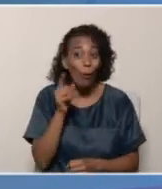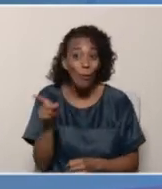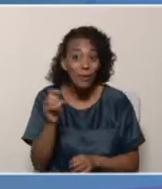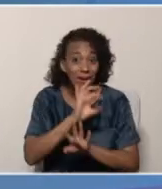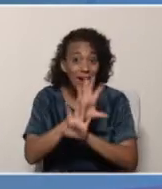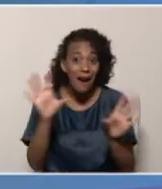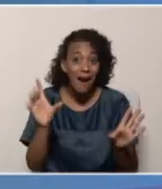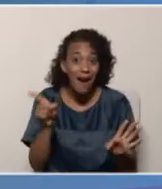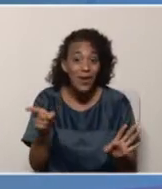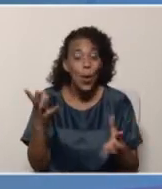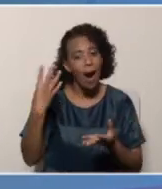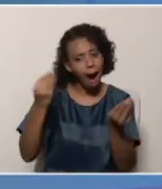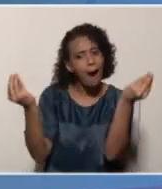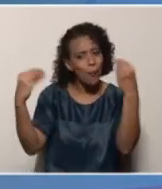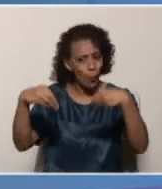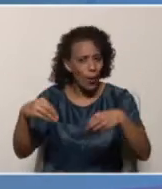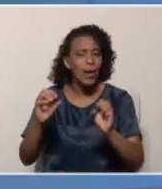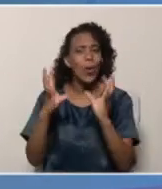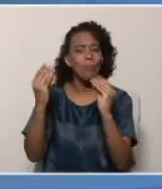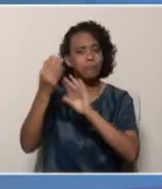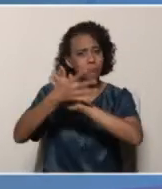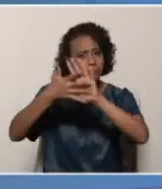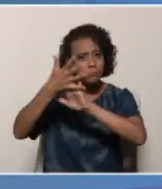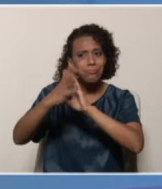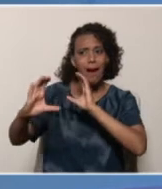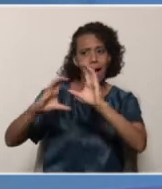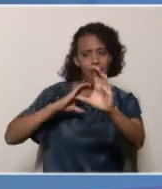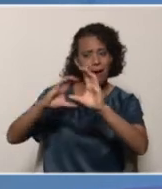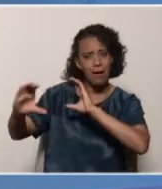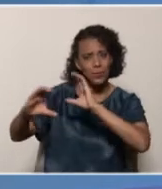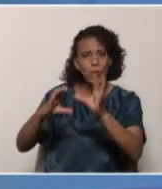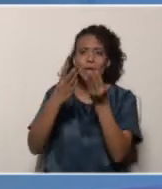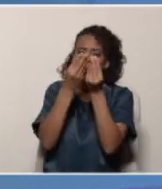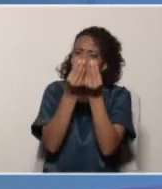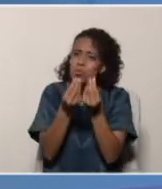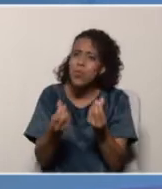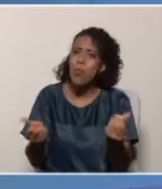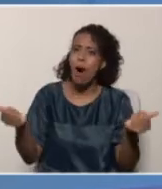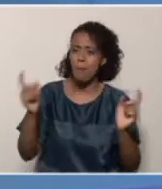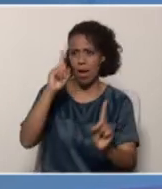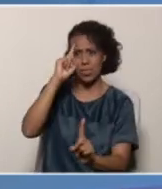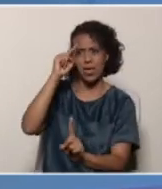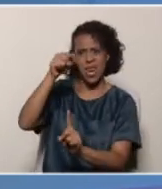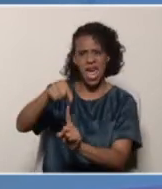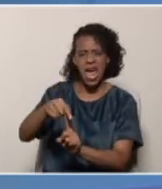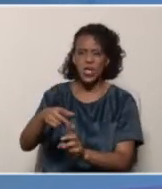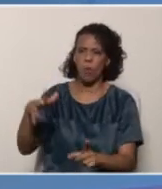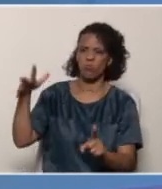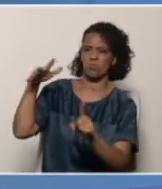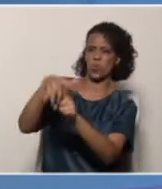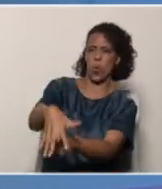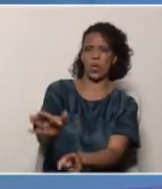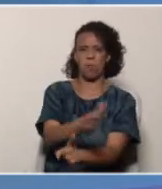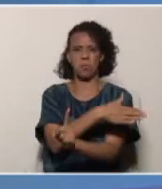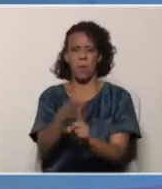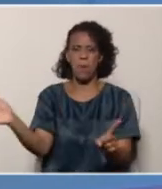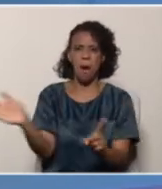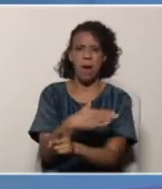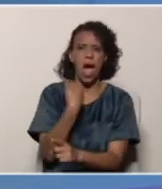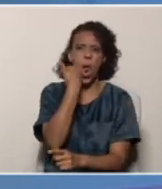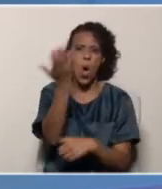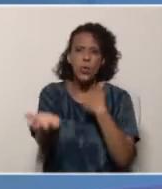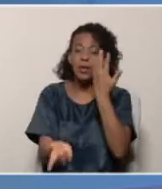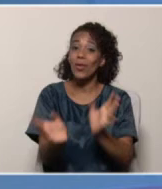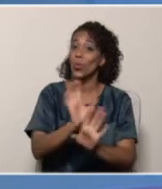debemos aprender a negociar, a hablar, a conversar, a hacerlo de una manera directa, sin ofensas, sin agresiones,